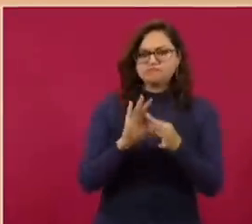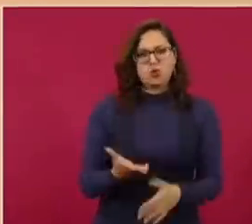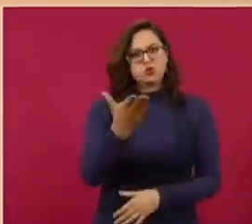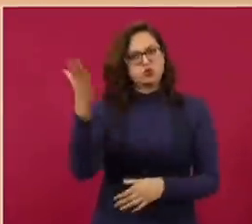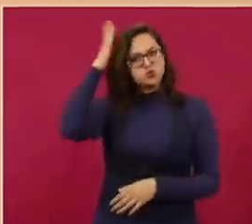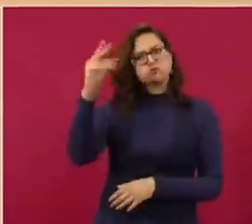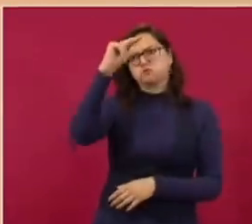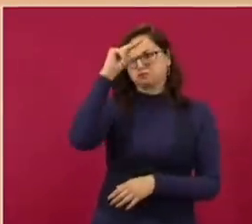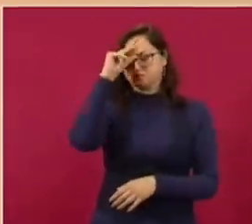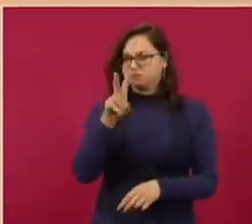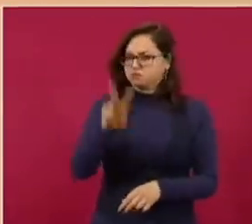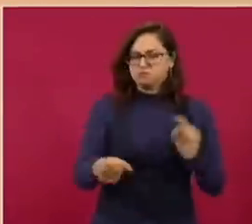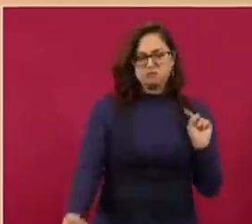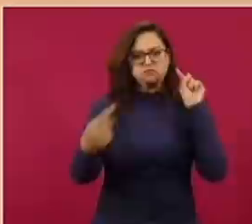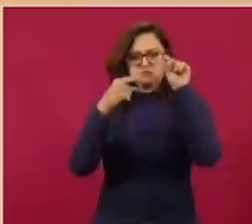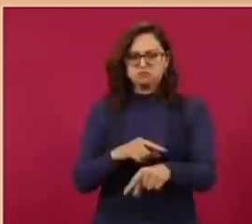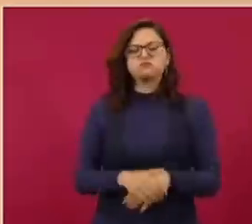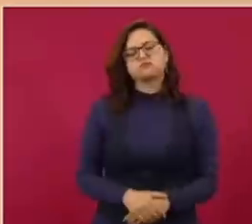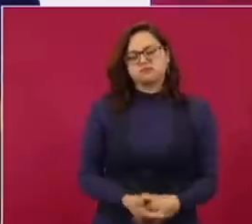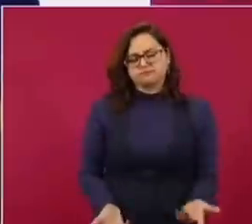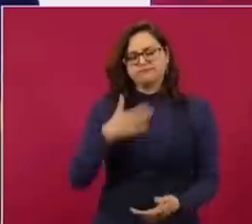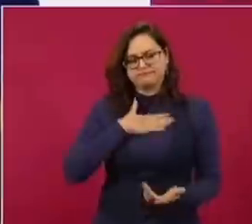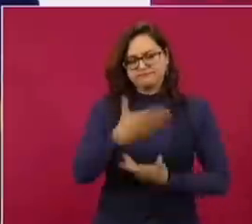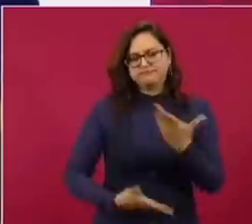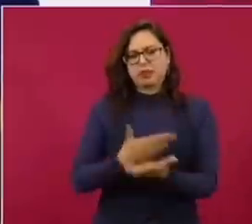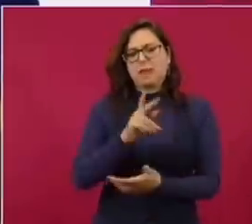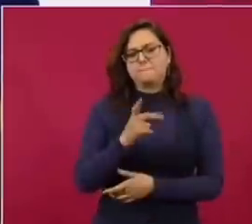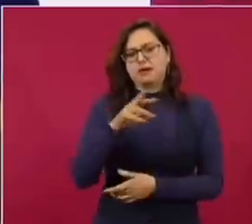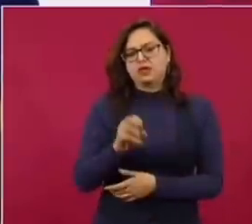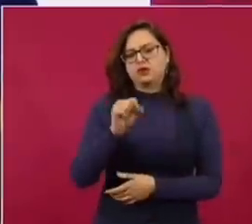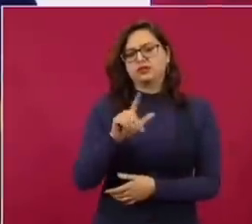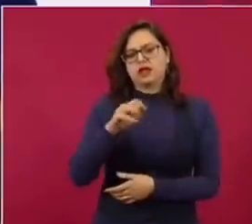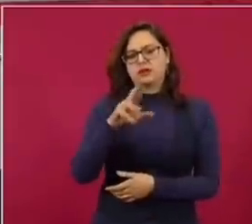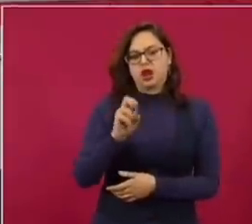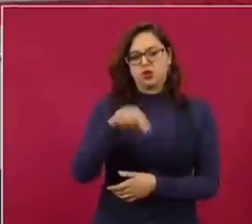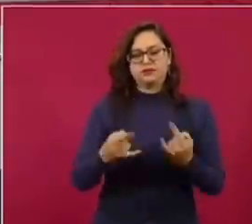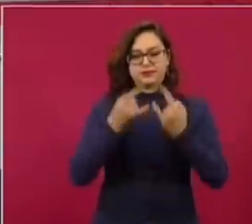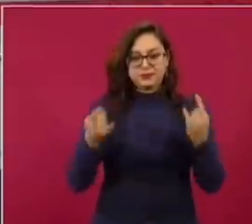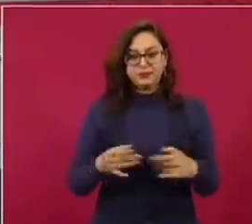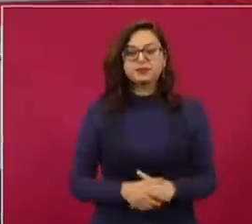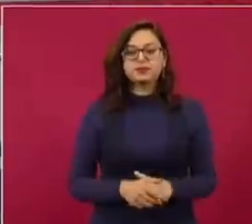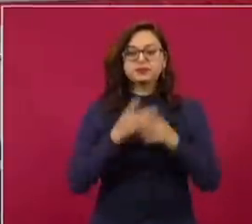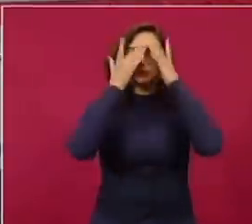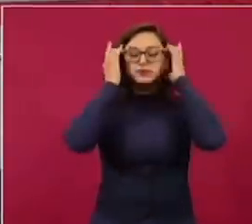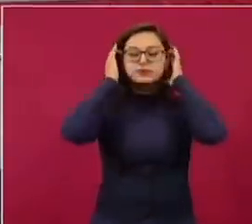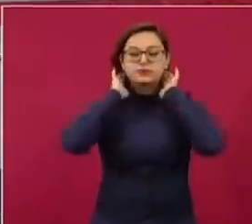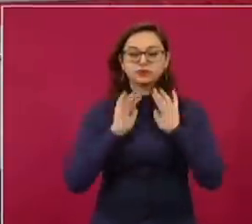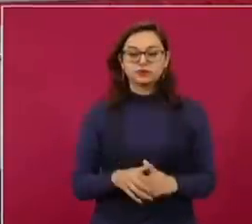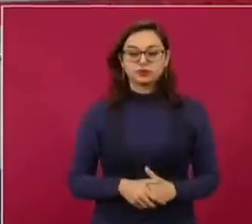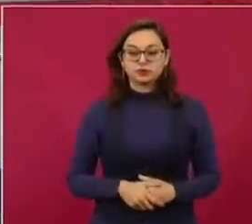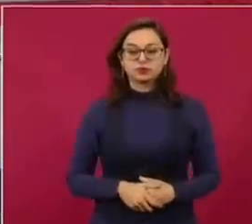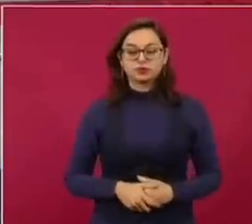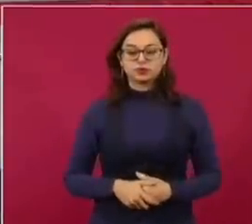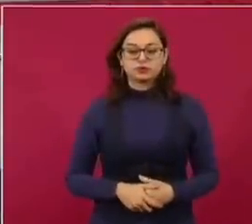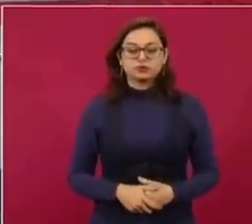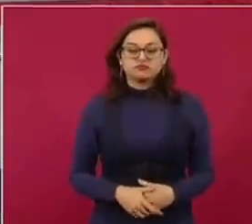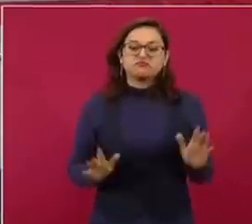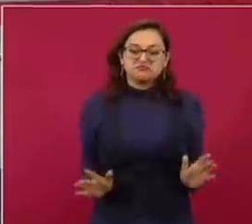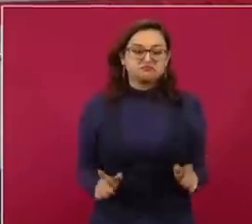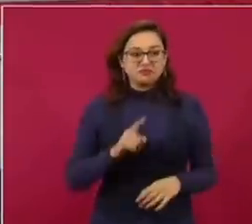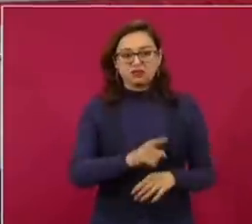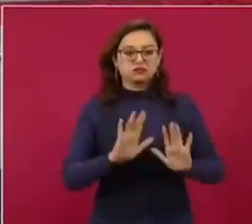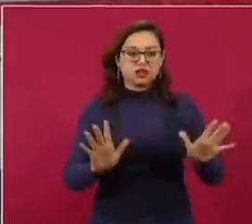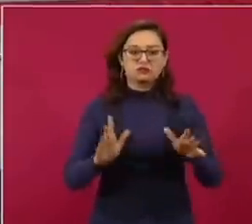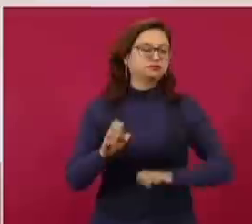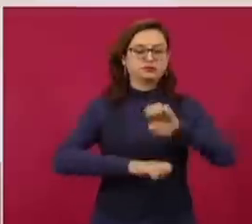inteligencia y sensibilidad sin par. Atentamente, doctor Pedro Salmerón San Ginés, historiador. Bueno, vamos a presentar una propuesta. ver si